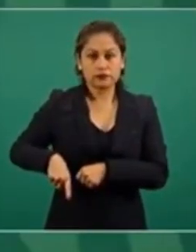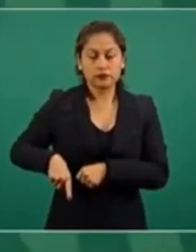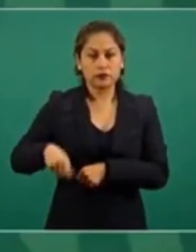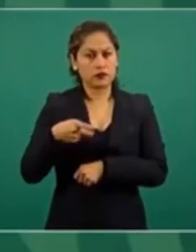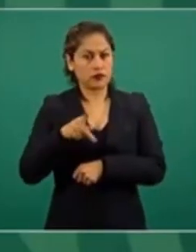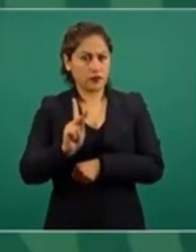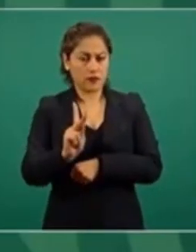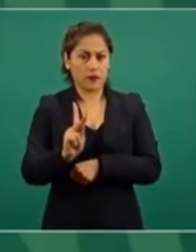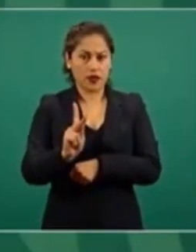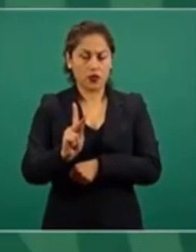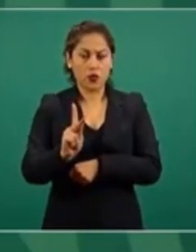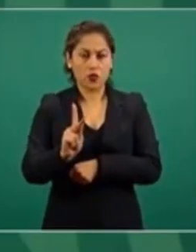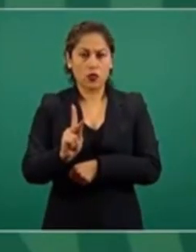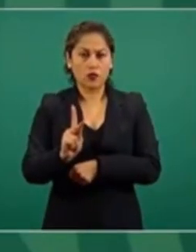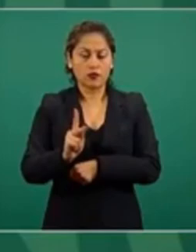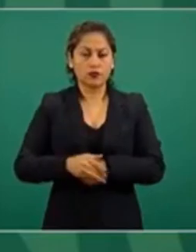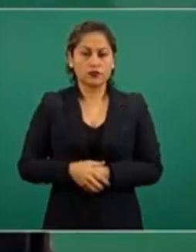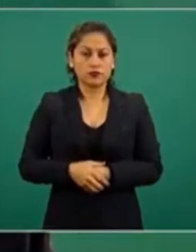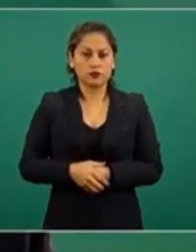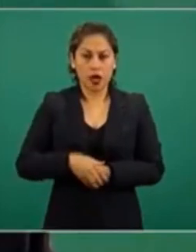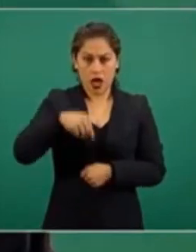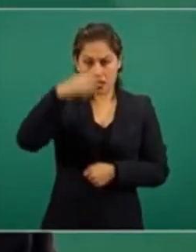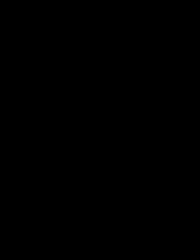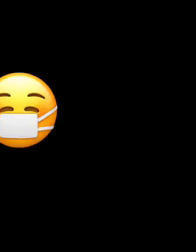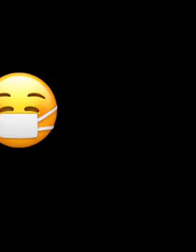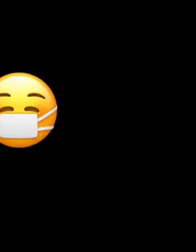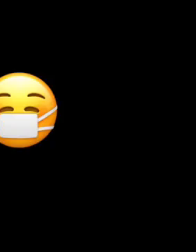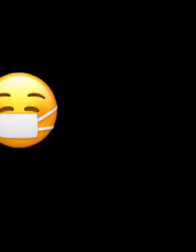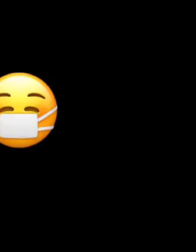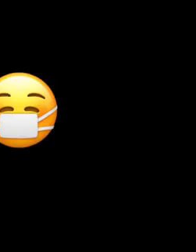estable nuestra economía.